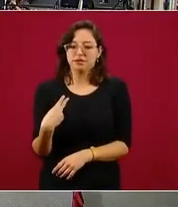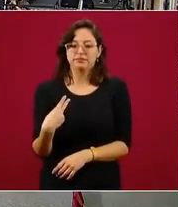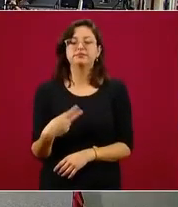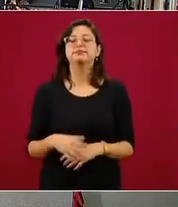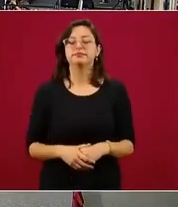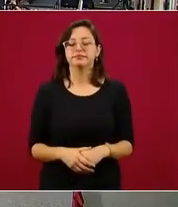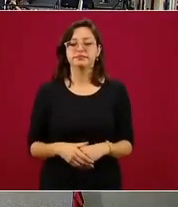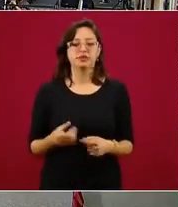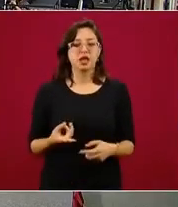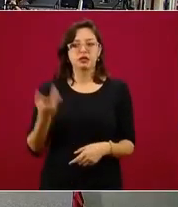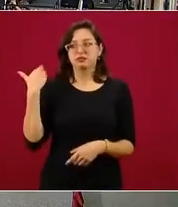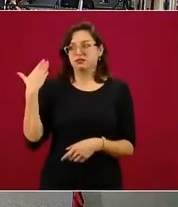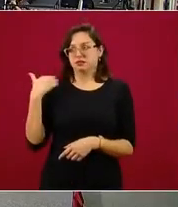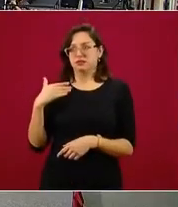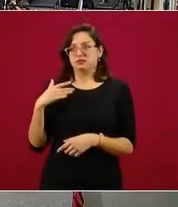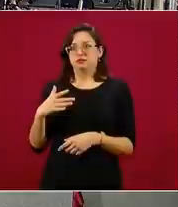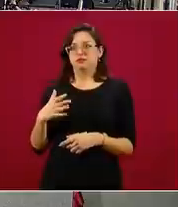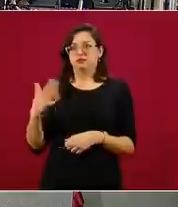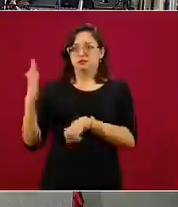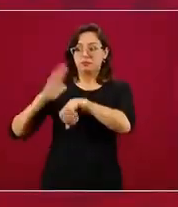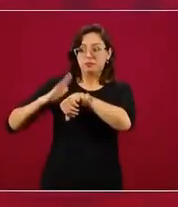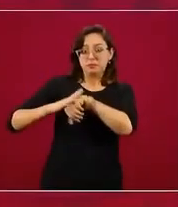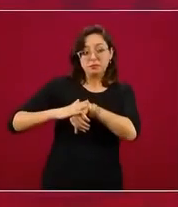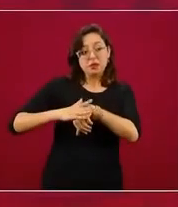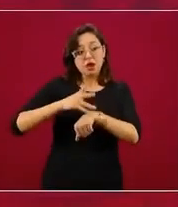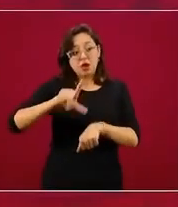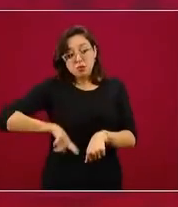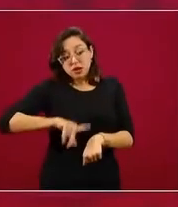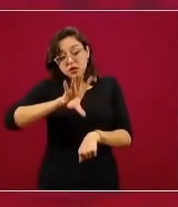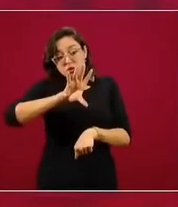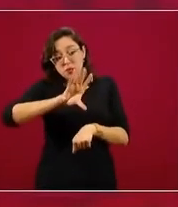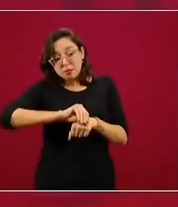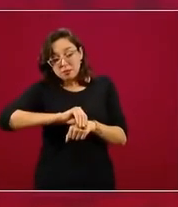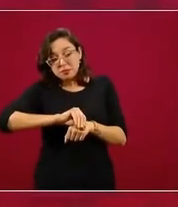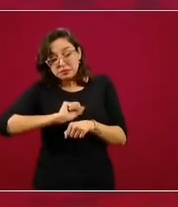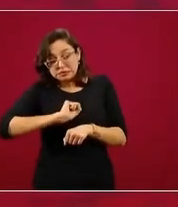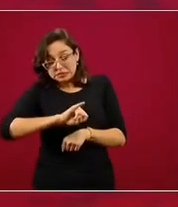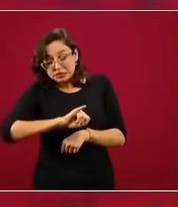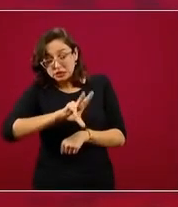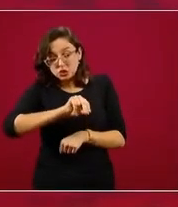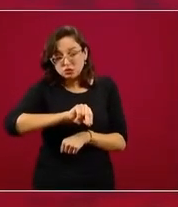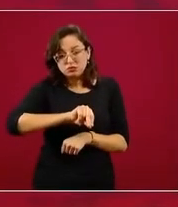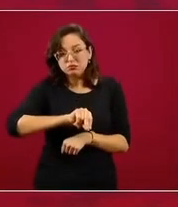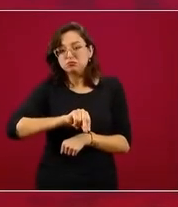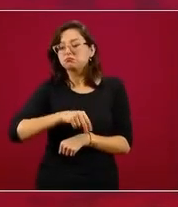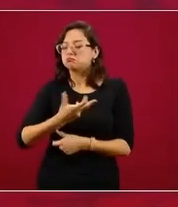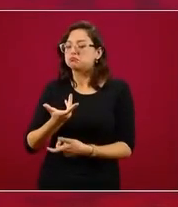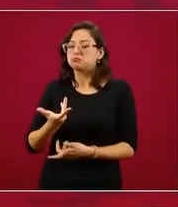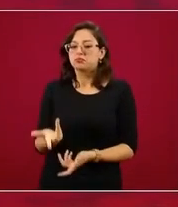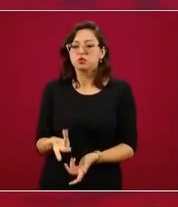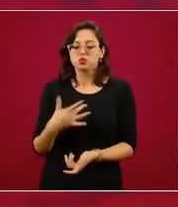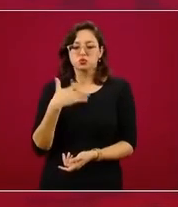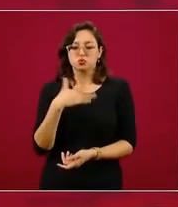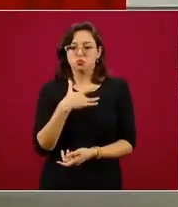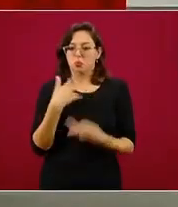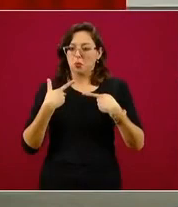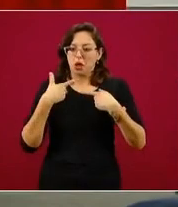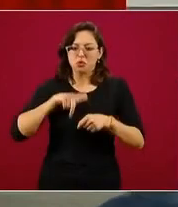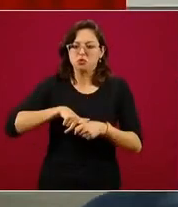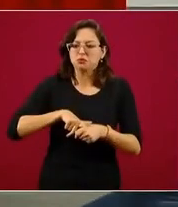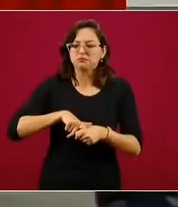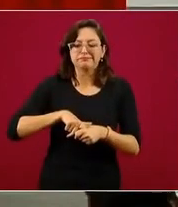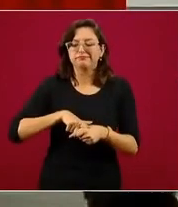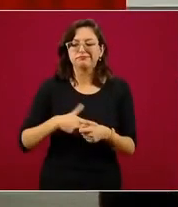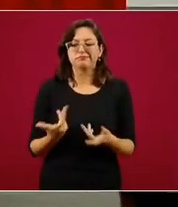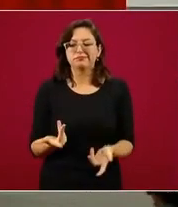semanas, cuando se solicitó el beneplácito del gobierno mexicano, yo no la interpreto como un asunto personal, sino más bien